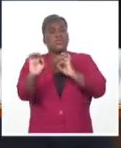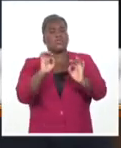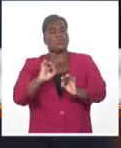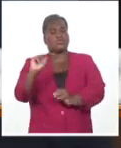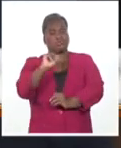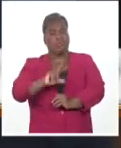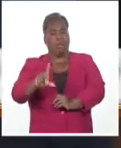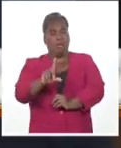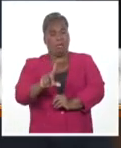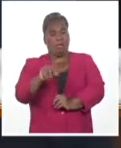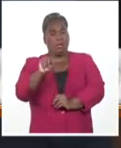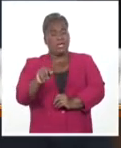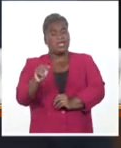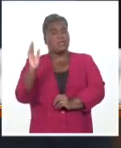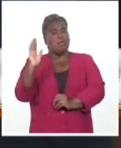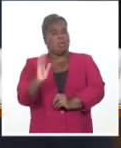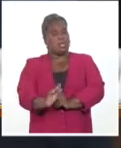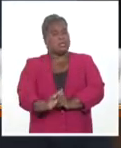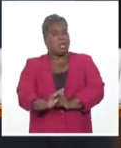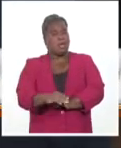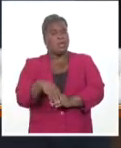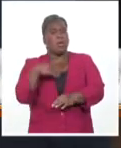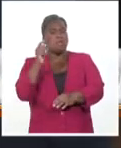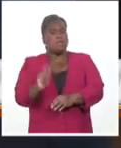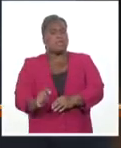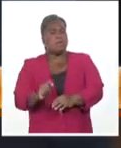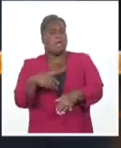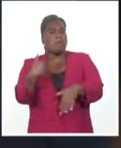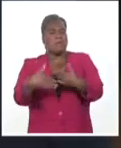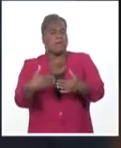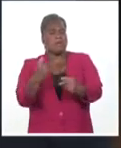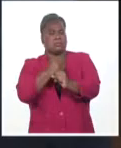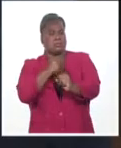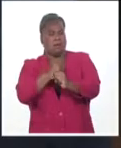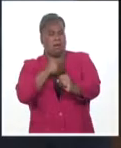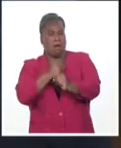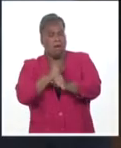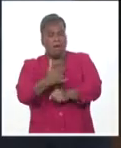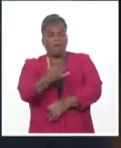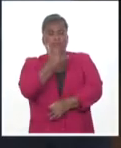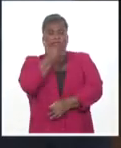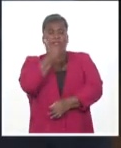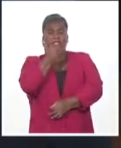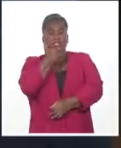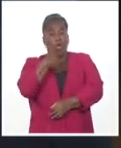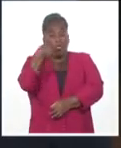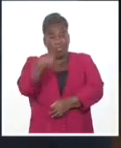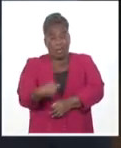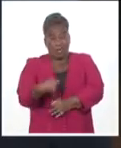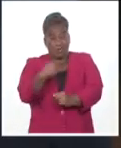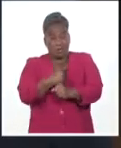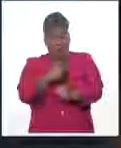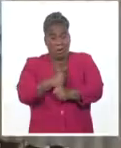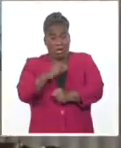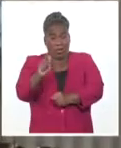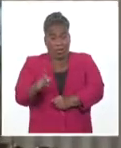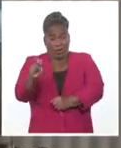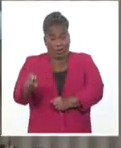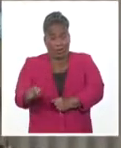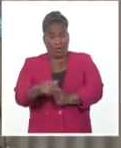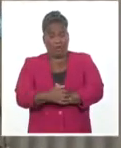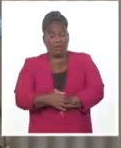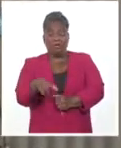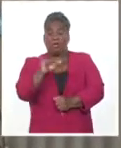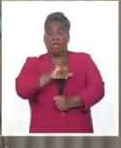que han provocado desempleo masivo, han provocado privatizaciones desmedidas, han provocado afectación a los derechos del trabajo de los trabajadores y